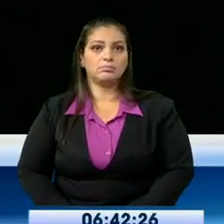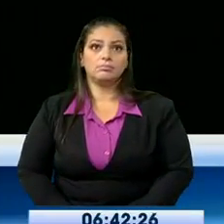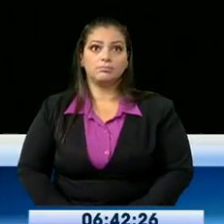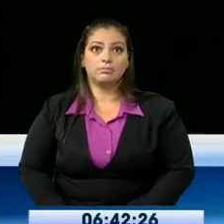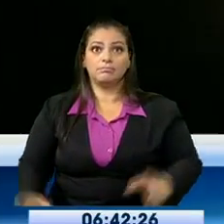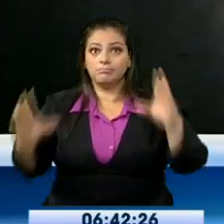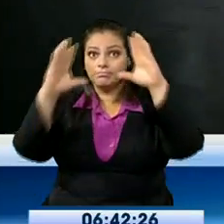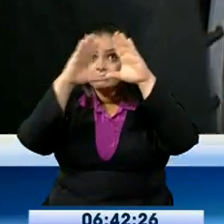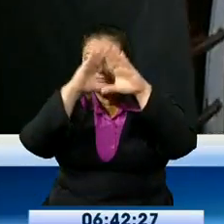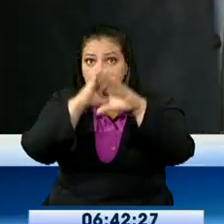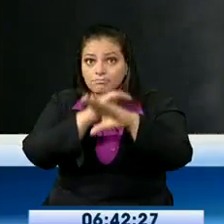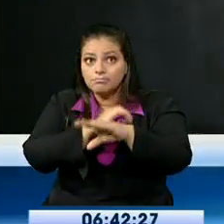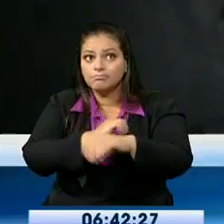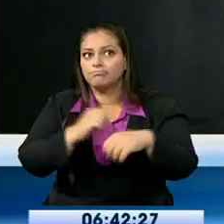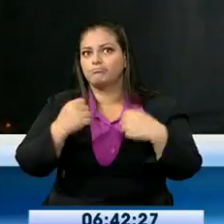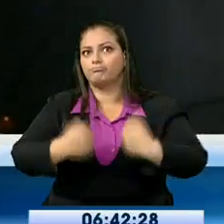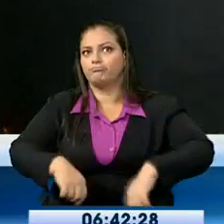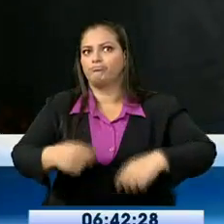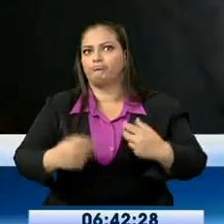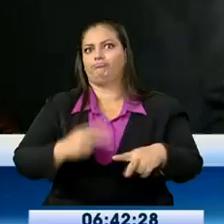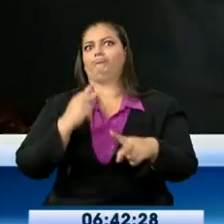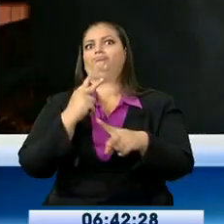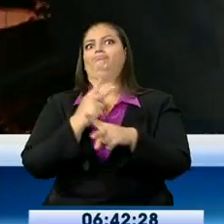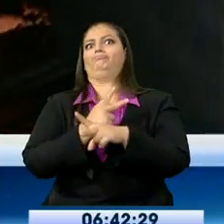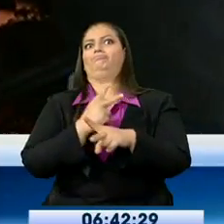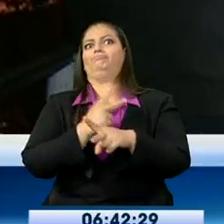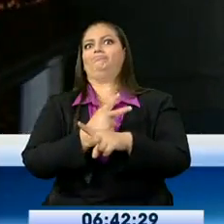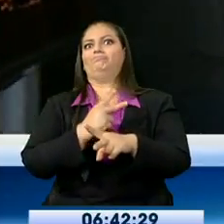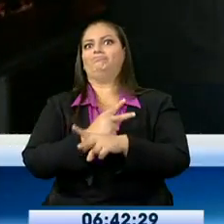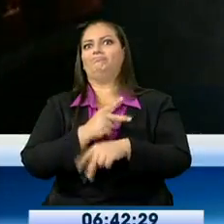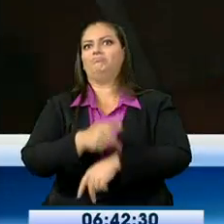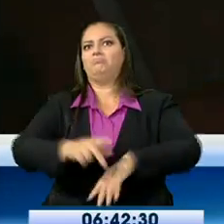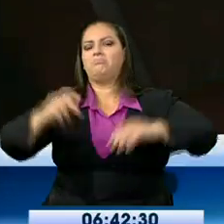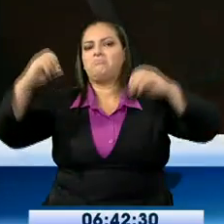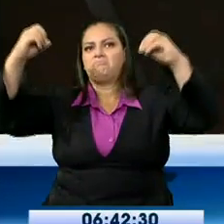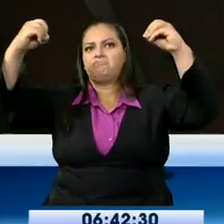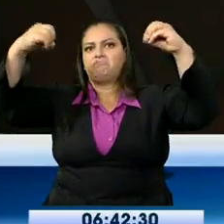estructuras prácticamente en tinieblas.